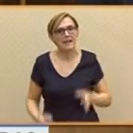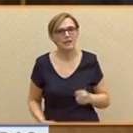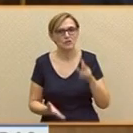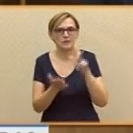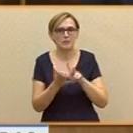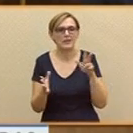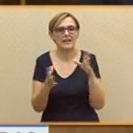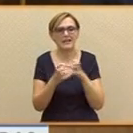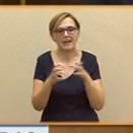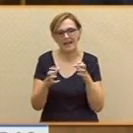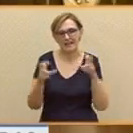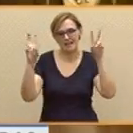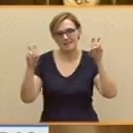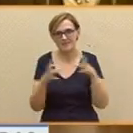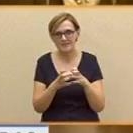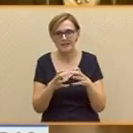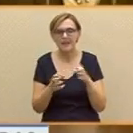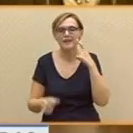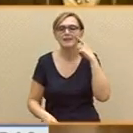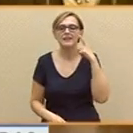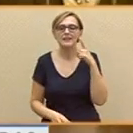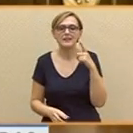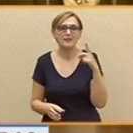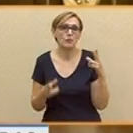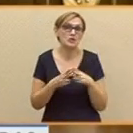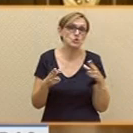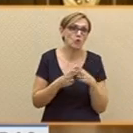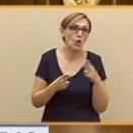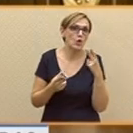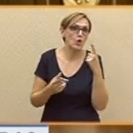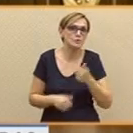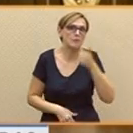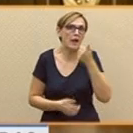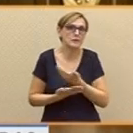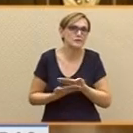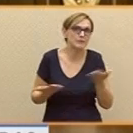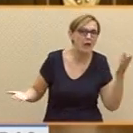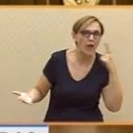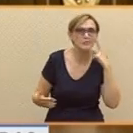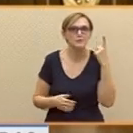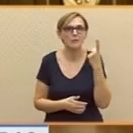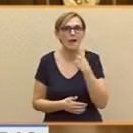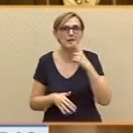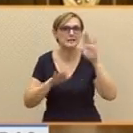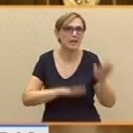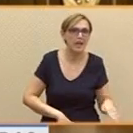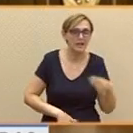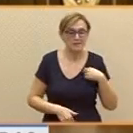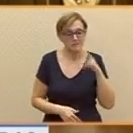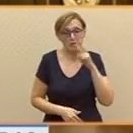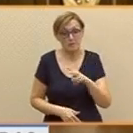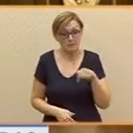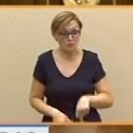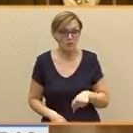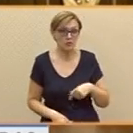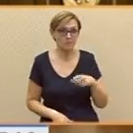estará usted de acuerdo conmigo en que no han sido los socios más fiables y más leales a la vista de lo que estamos viendo hoy. Es verdad